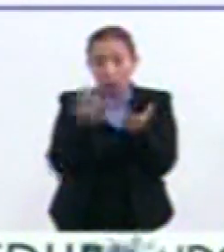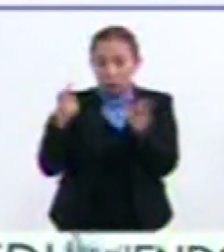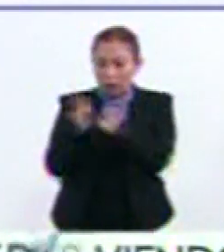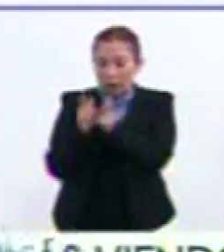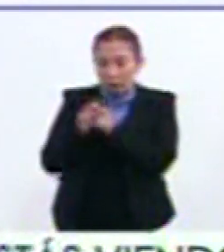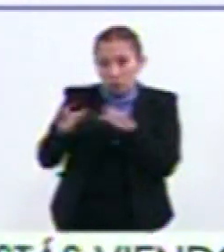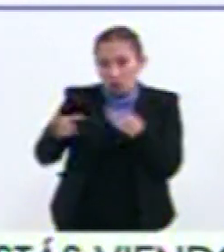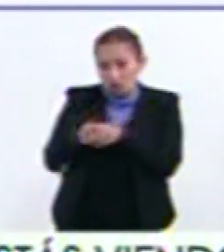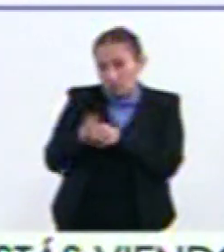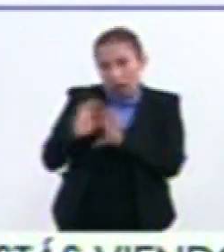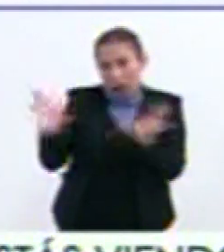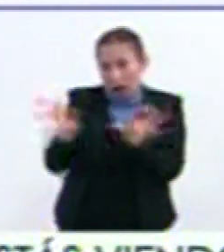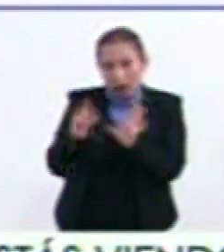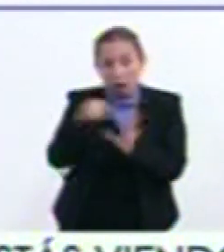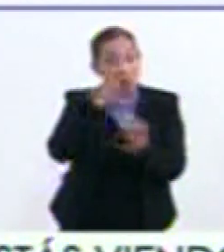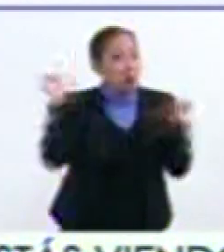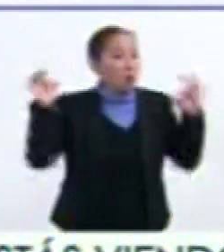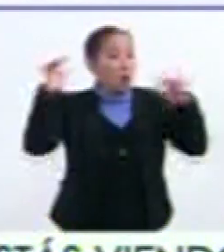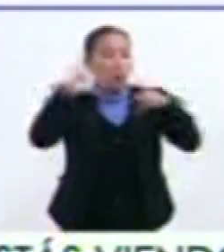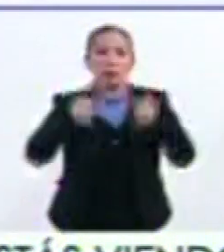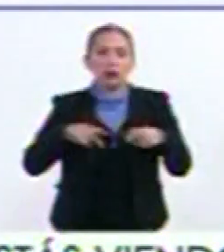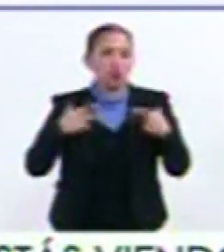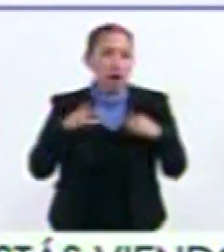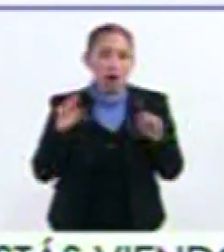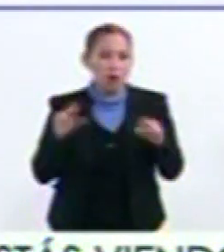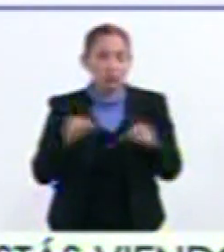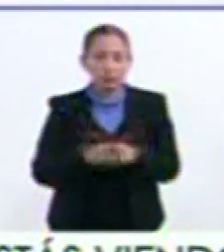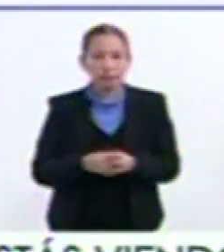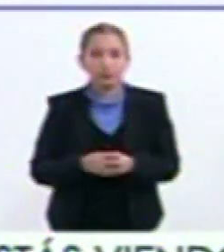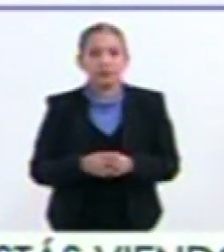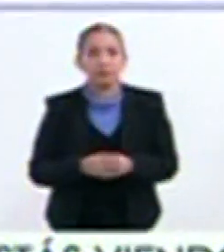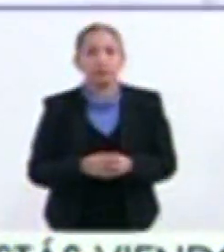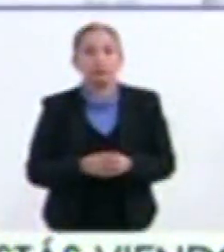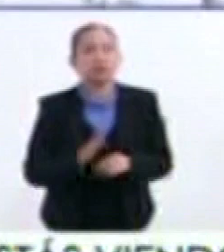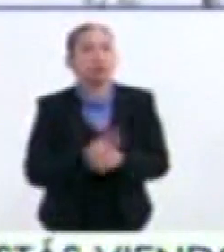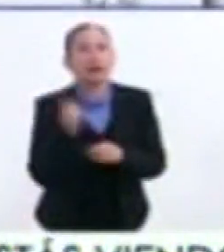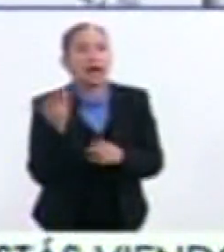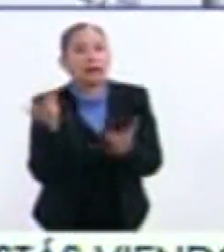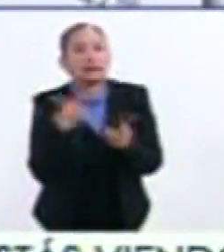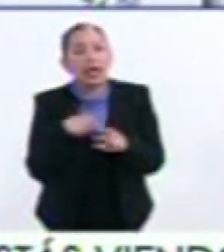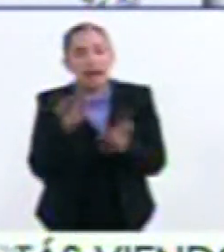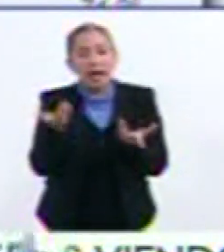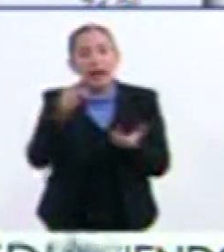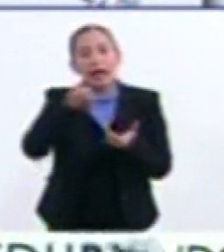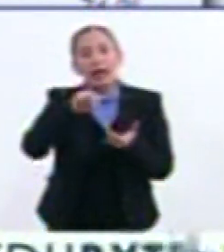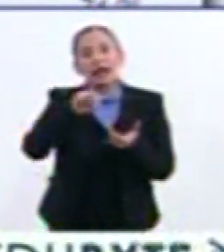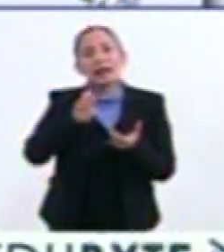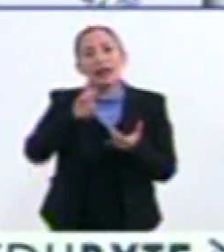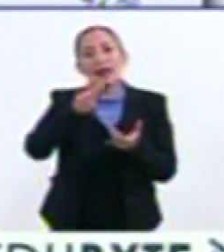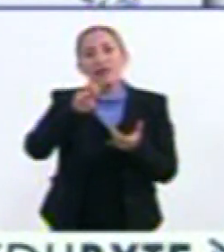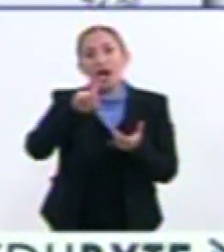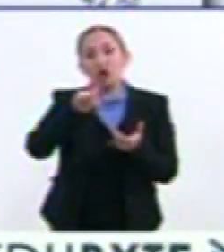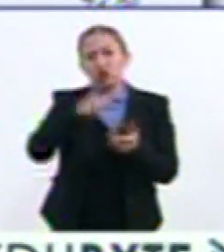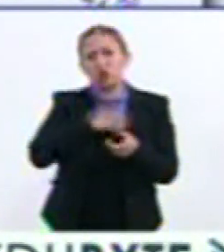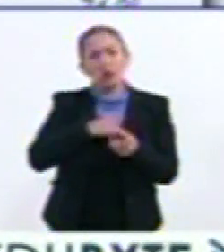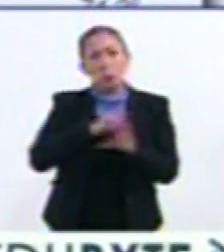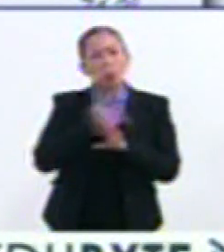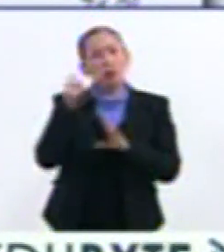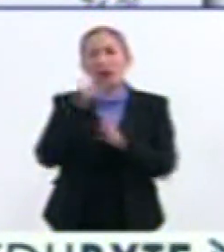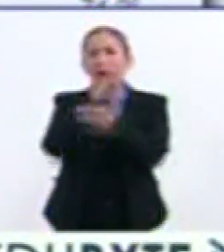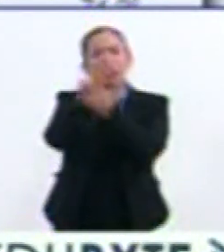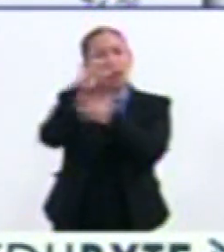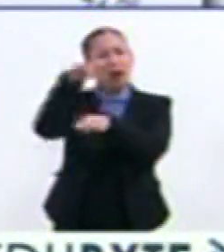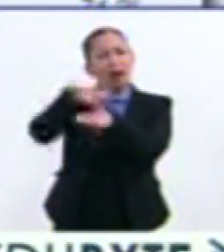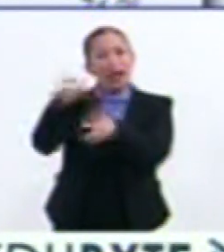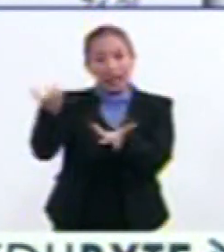restringido Solo Sí, solamente fue un grupo Muy reducido Y ¿Por qué lo hicimos en el nevado de Toluca? Este es un comentario Y es de lo que